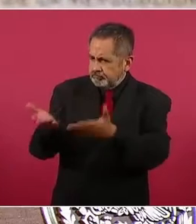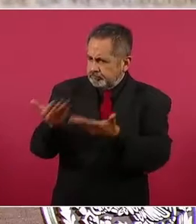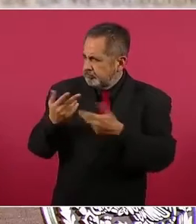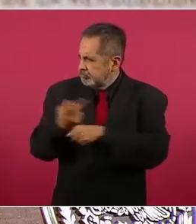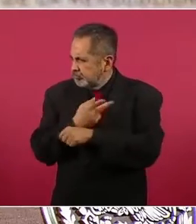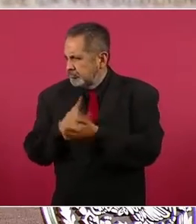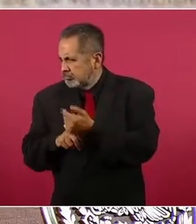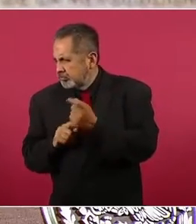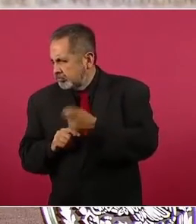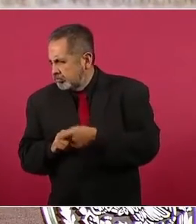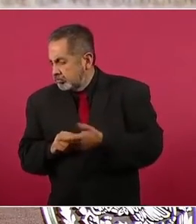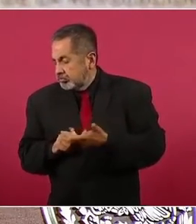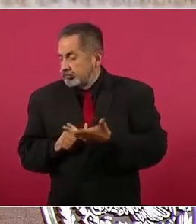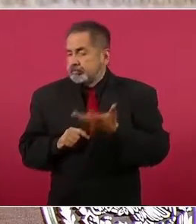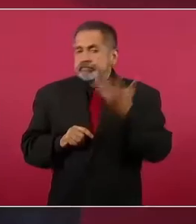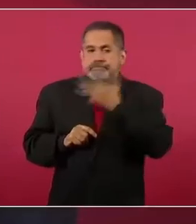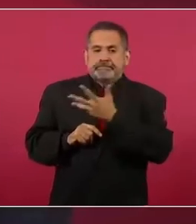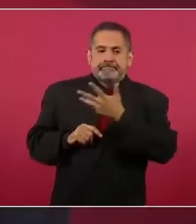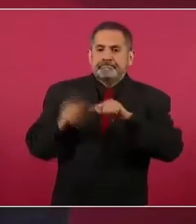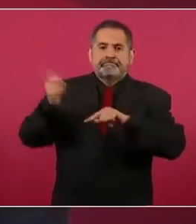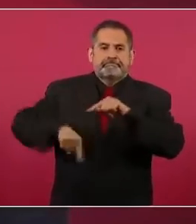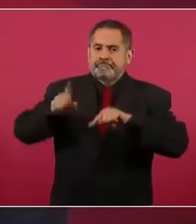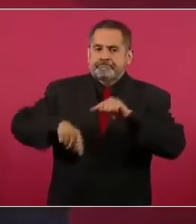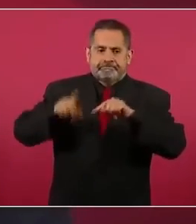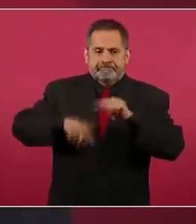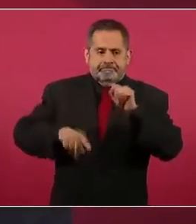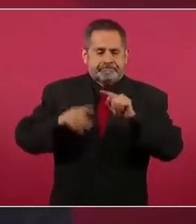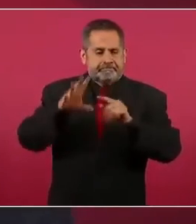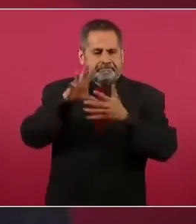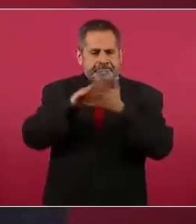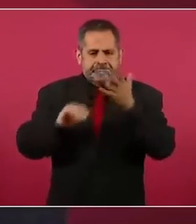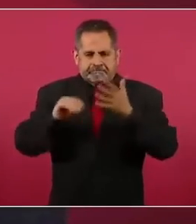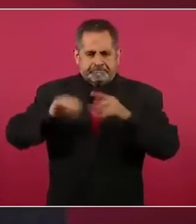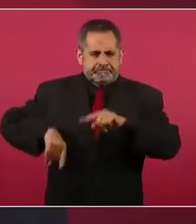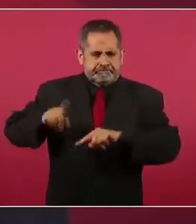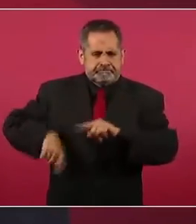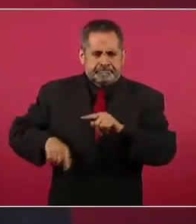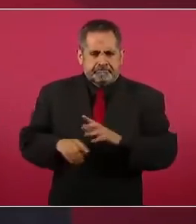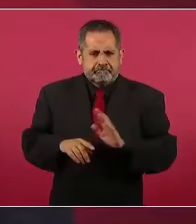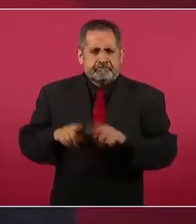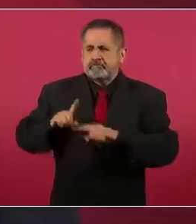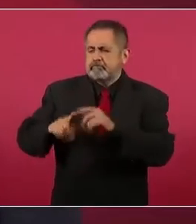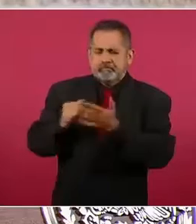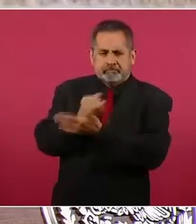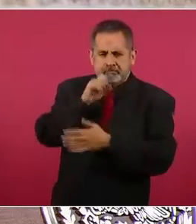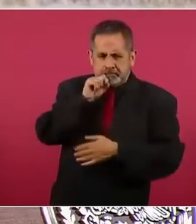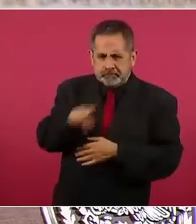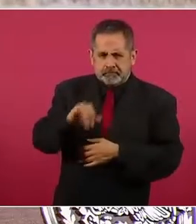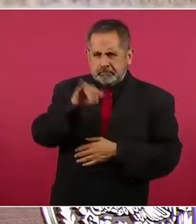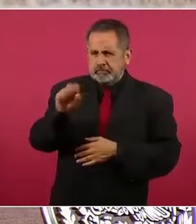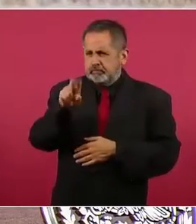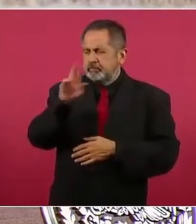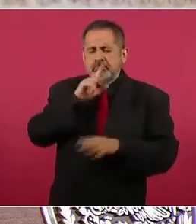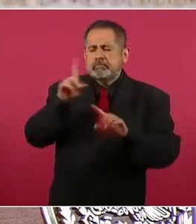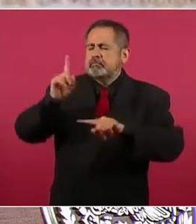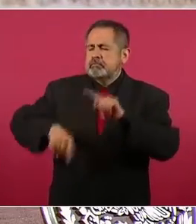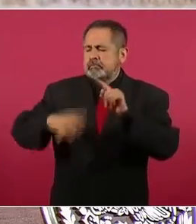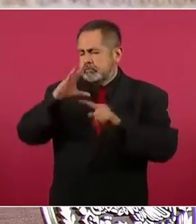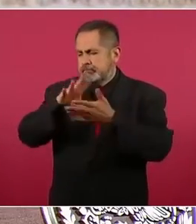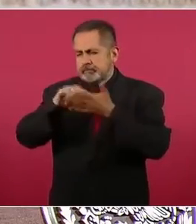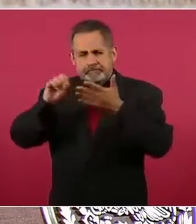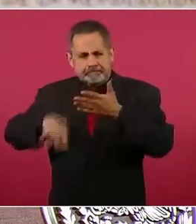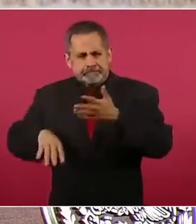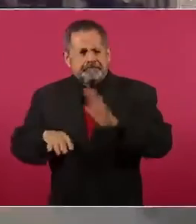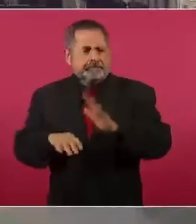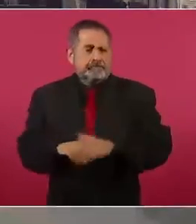bajaron la publicación. Bueno, fue decisión del mismo Jesús, ¿qué